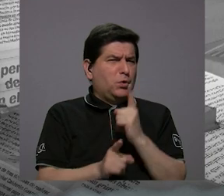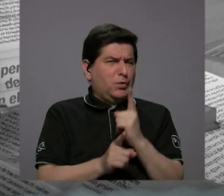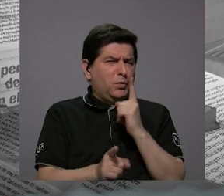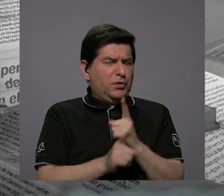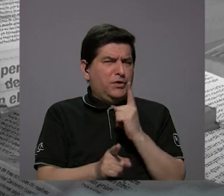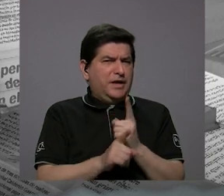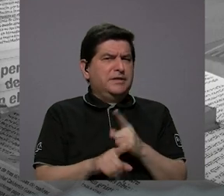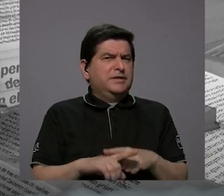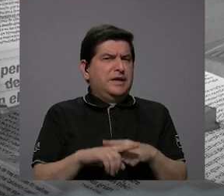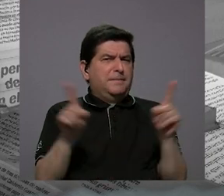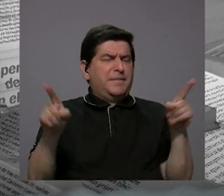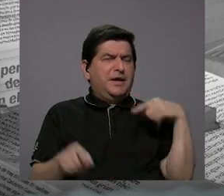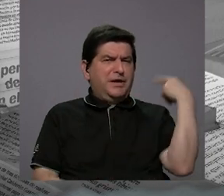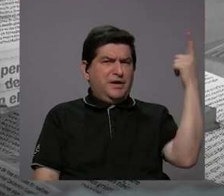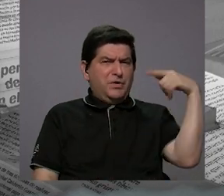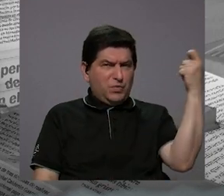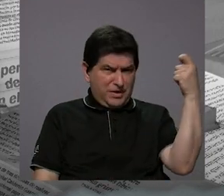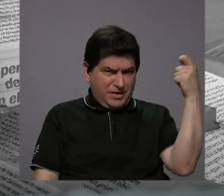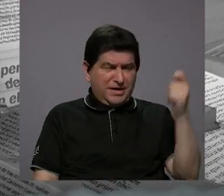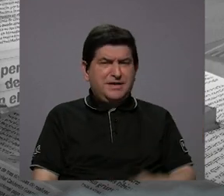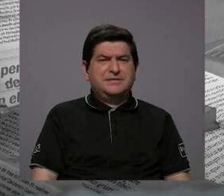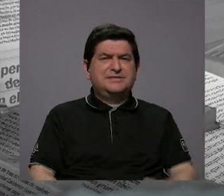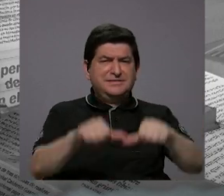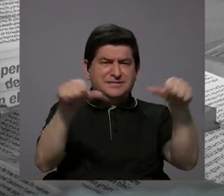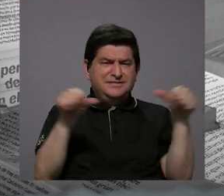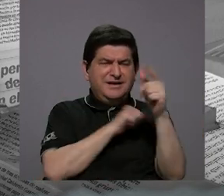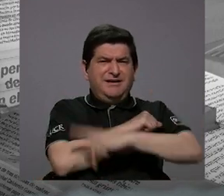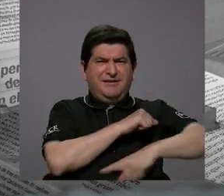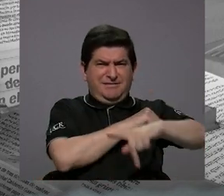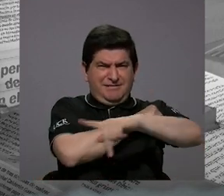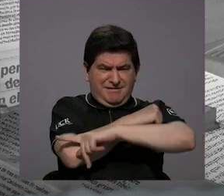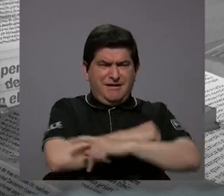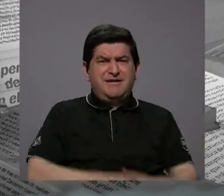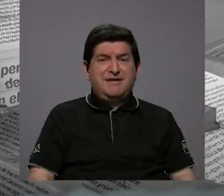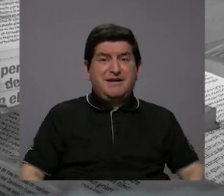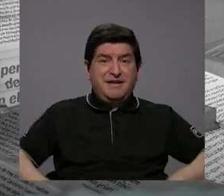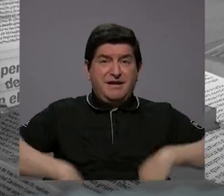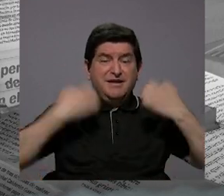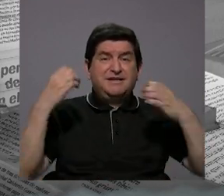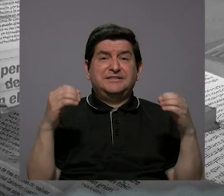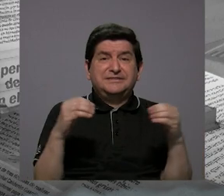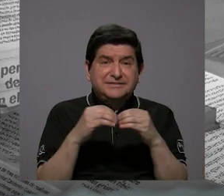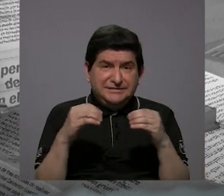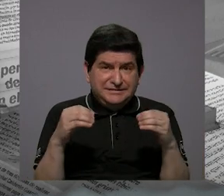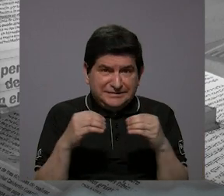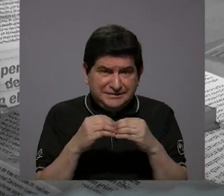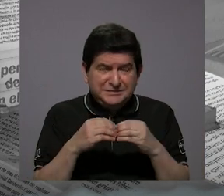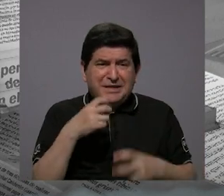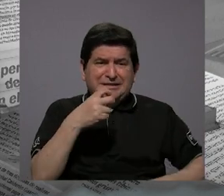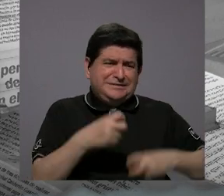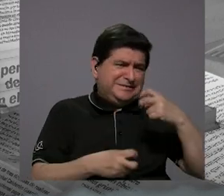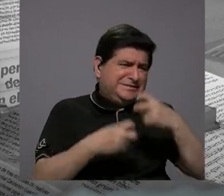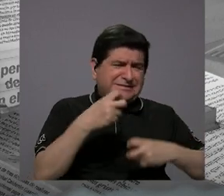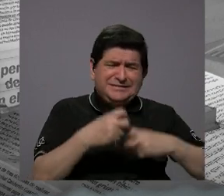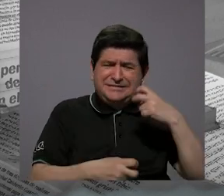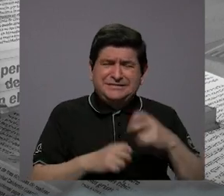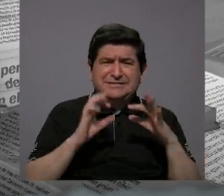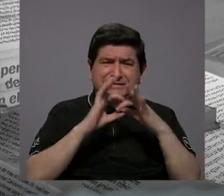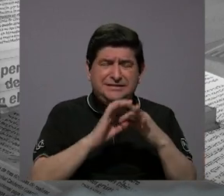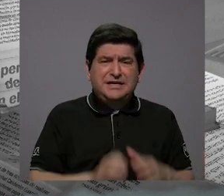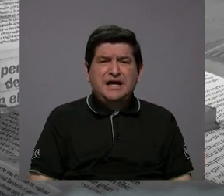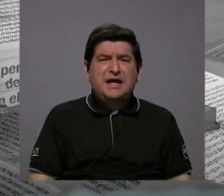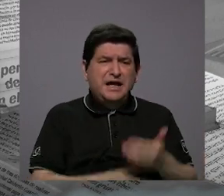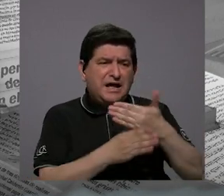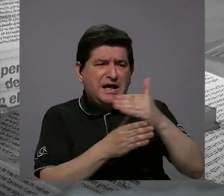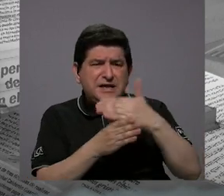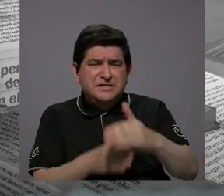correcta, pero Guanacaste es la zona del país en donde existen más problemas en cuanto